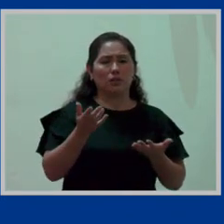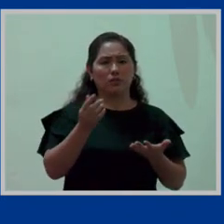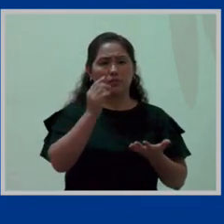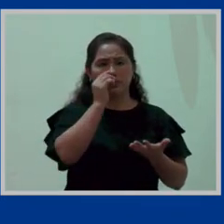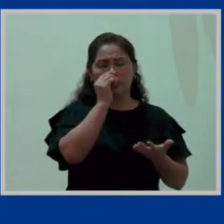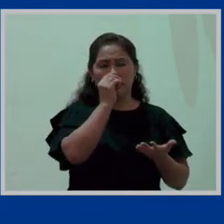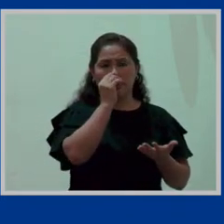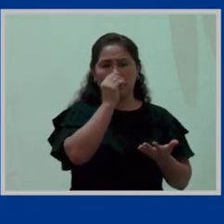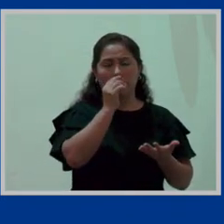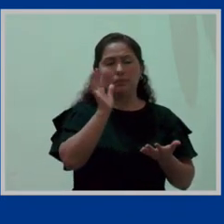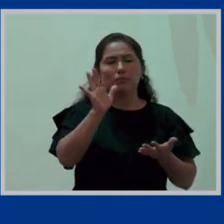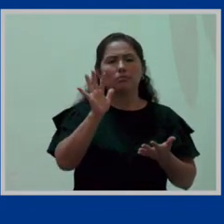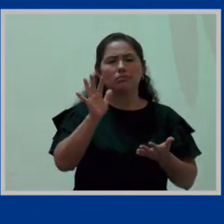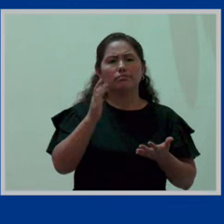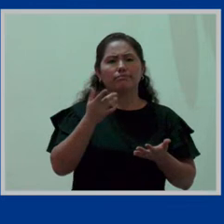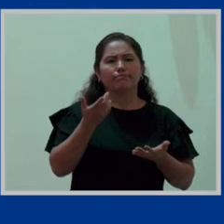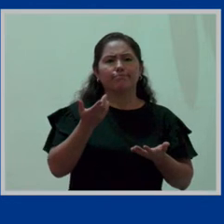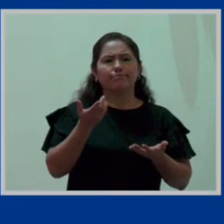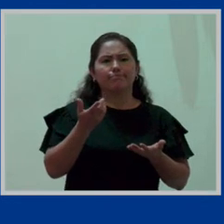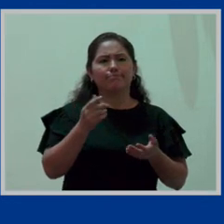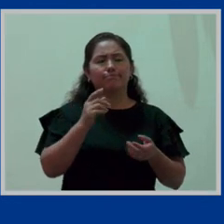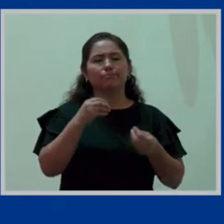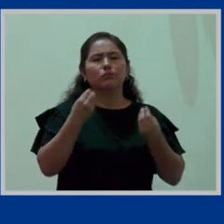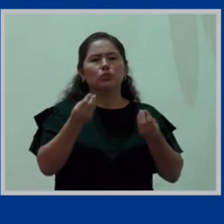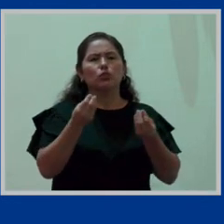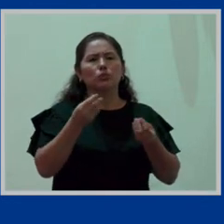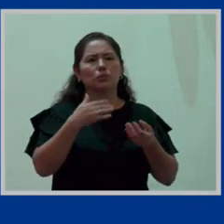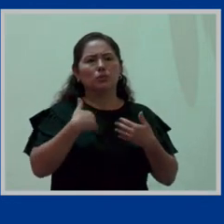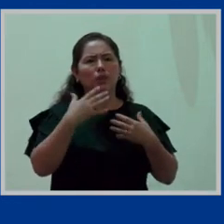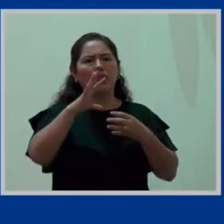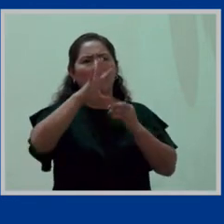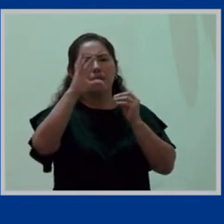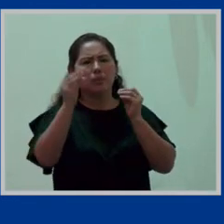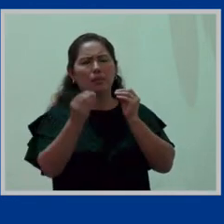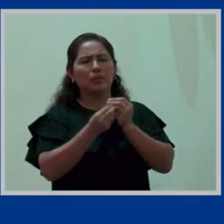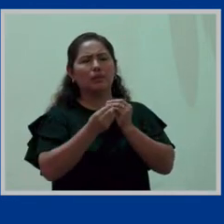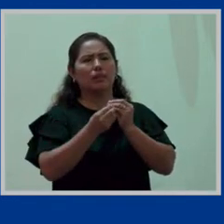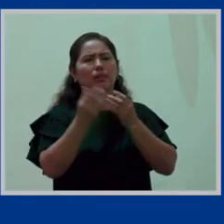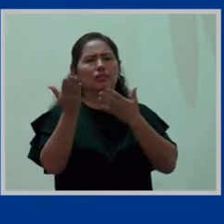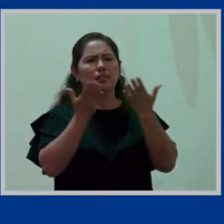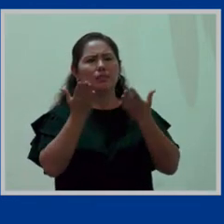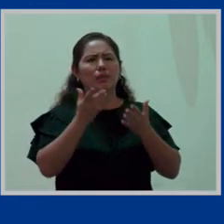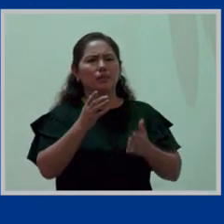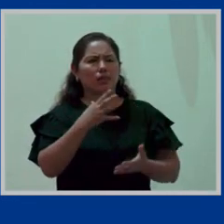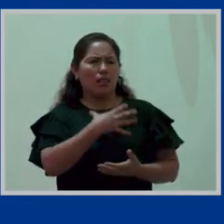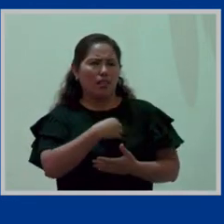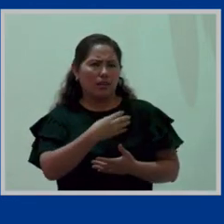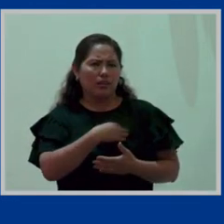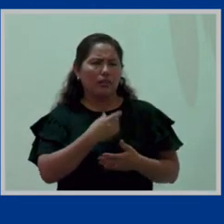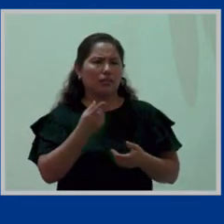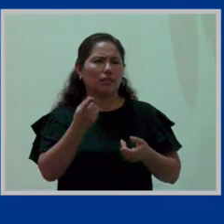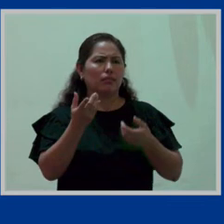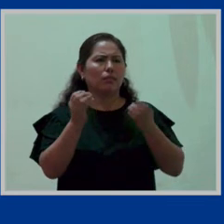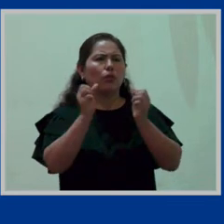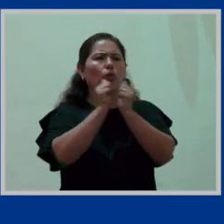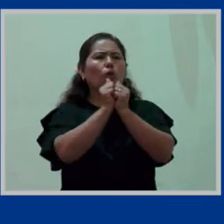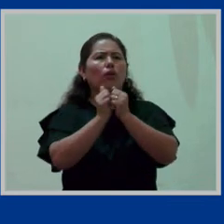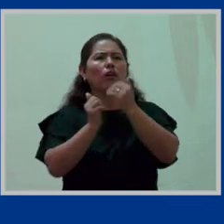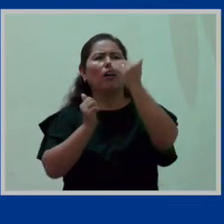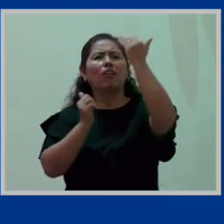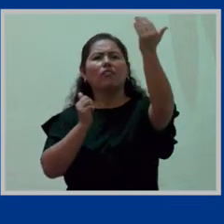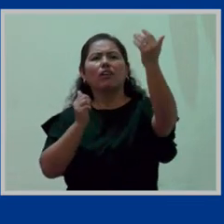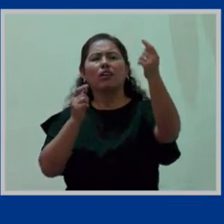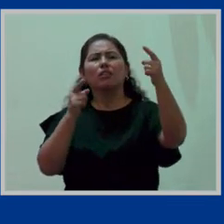¿no? ¿Cumple su finalidad, o sea, al implementar el servicio del lactario a través de un convenio de uso compartido